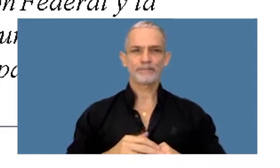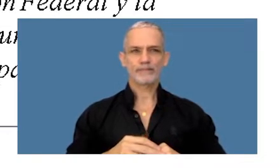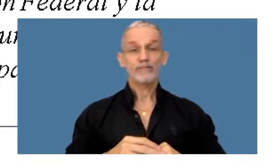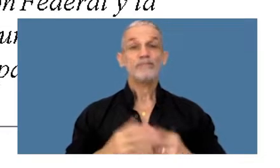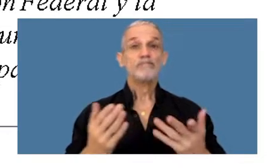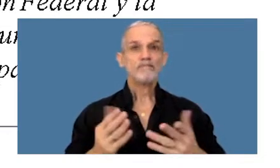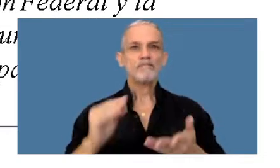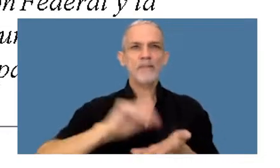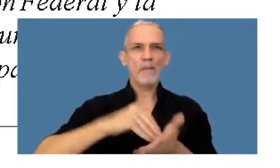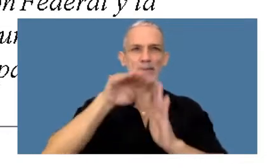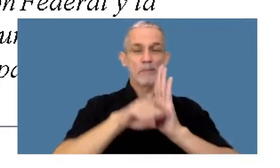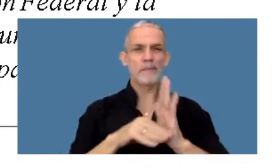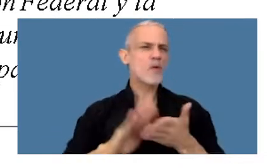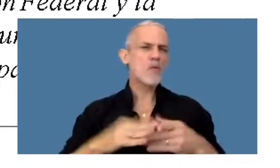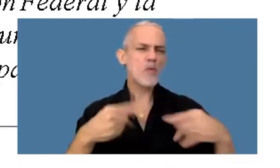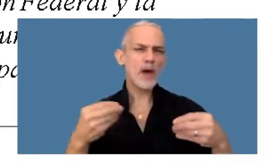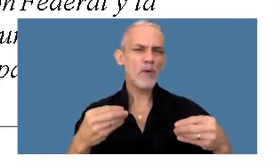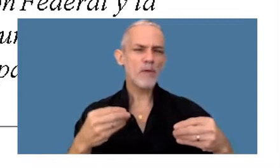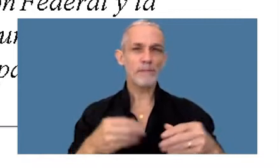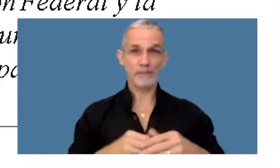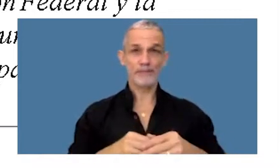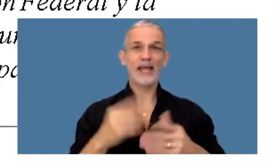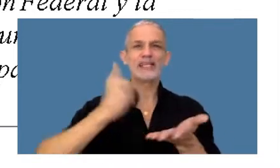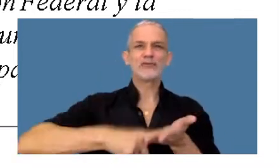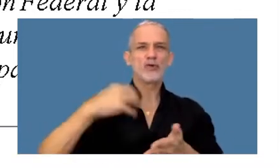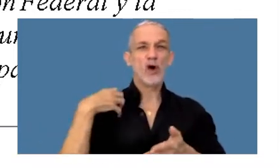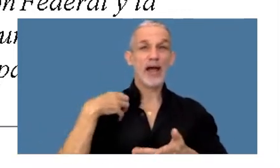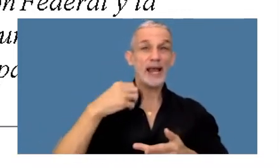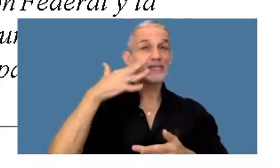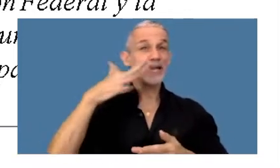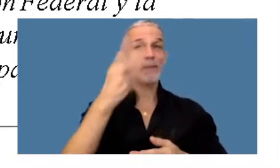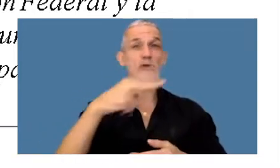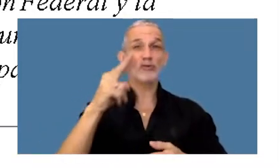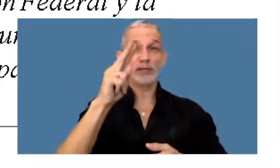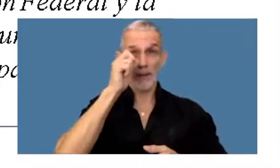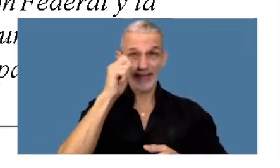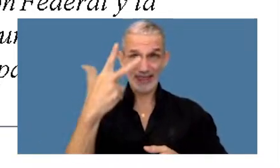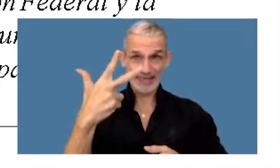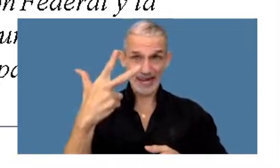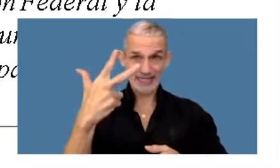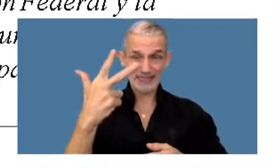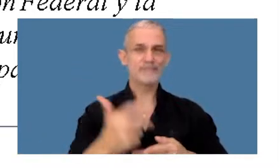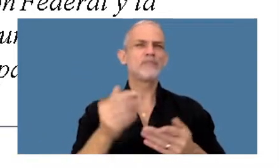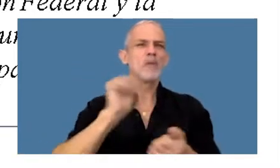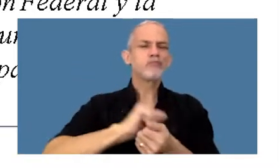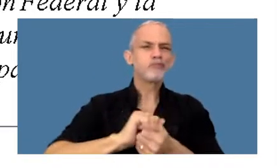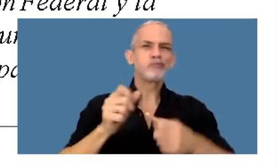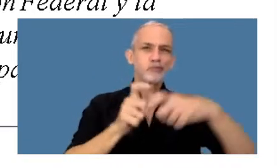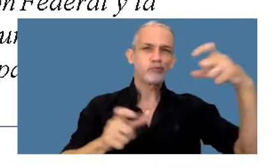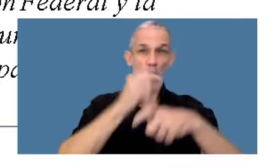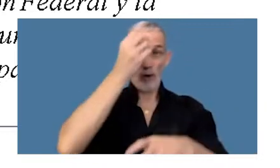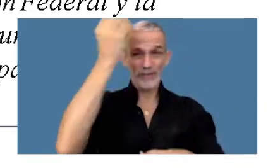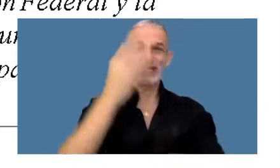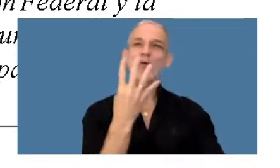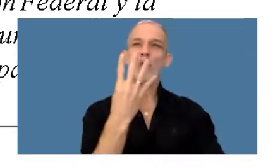Otra novedad es la resolución general 5.223, publicada en boletín